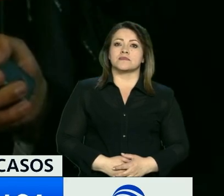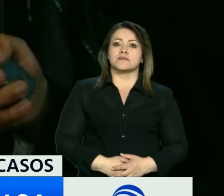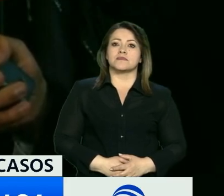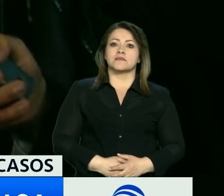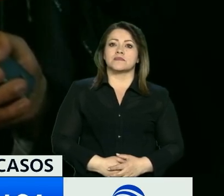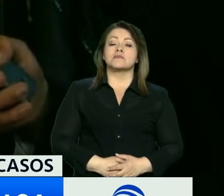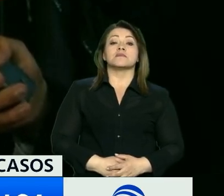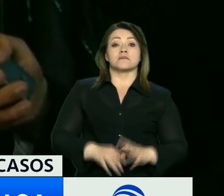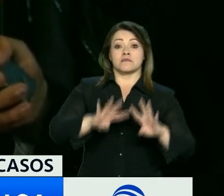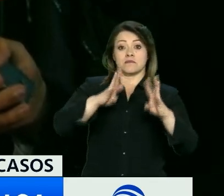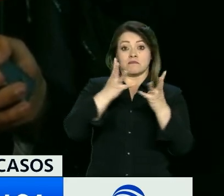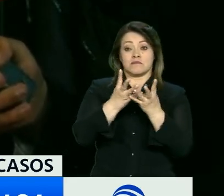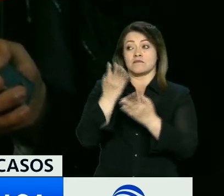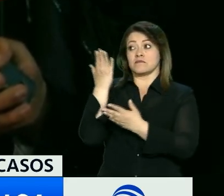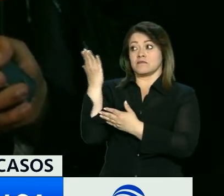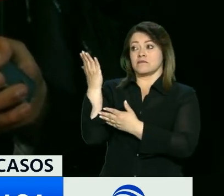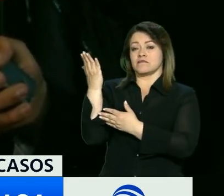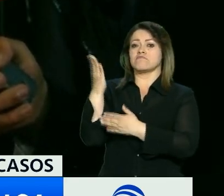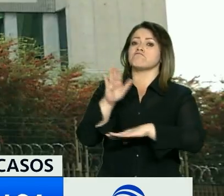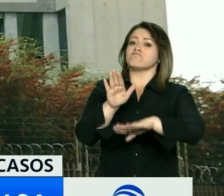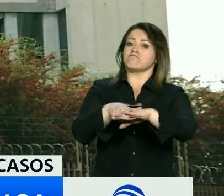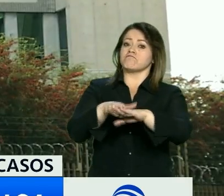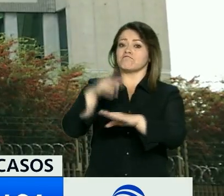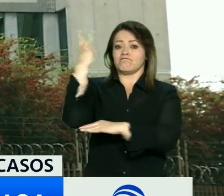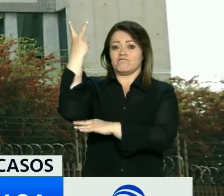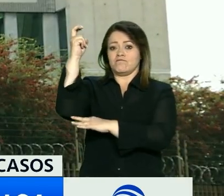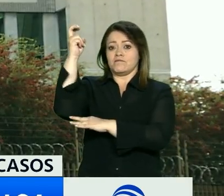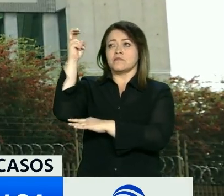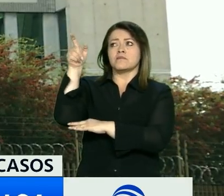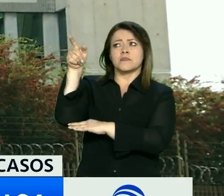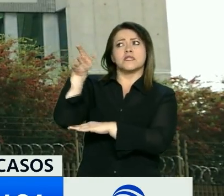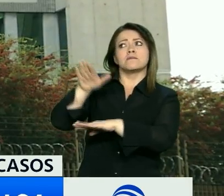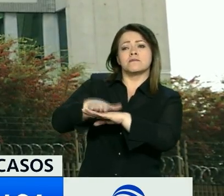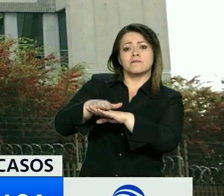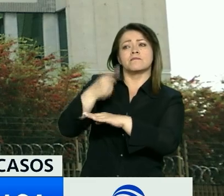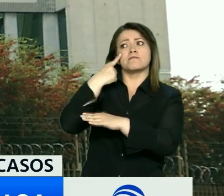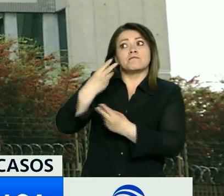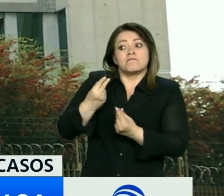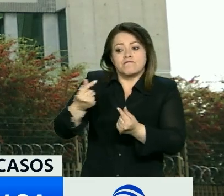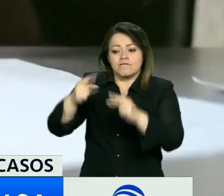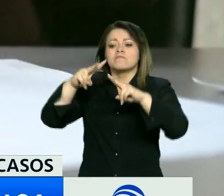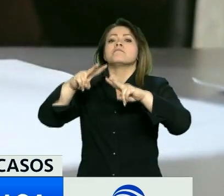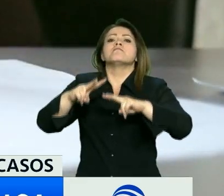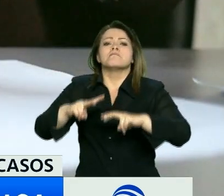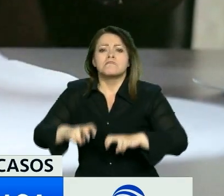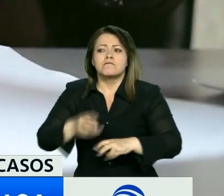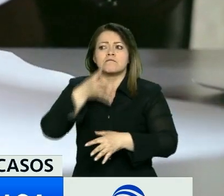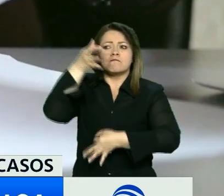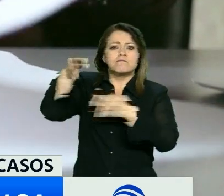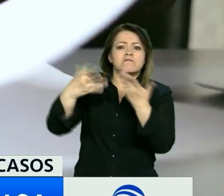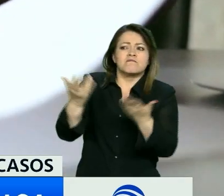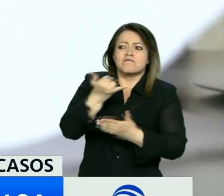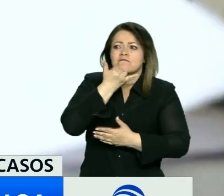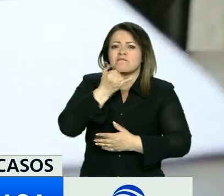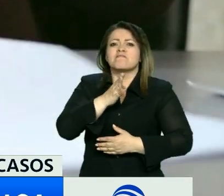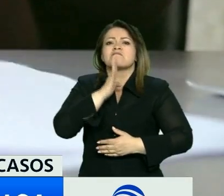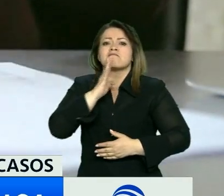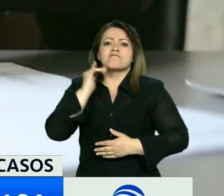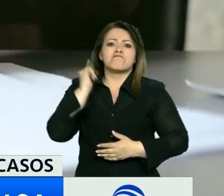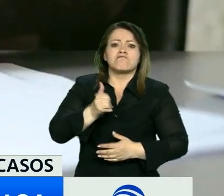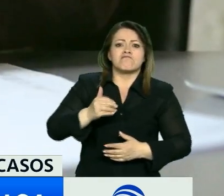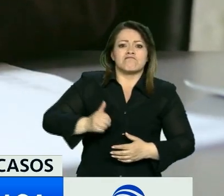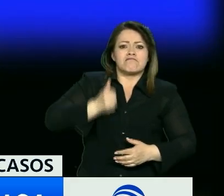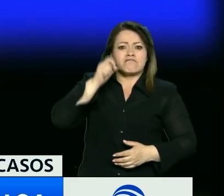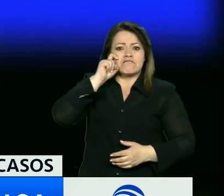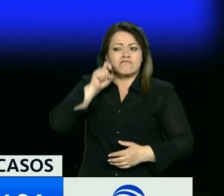La congresista le exciende un llamado a la Fiscalía General de la Nación para acelerar la investigación de las denuncias. Según la corporación Cisma